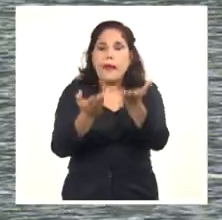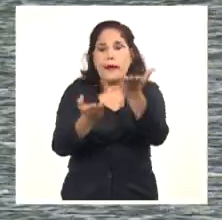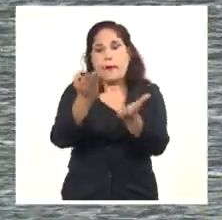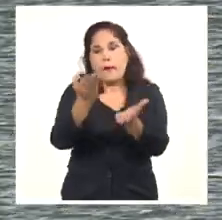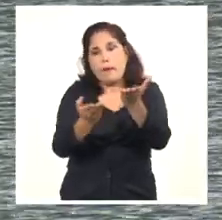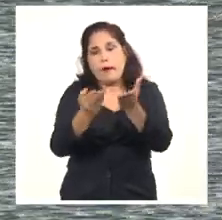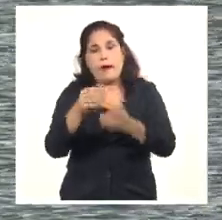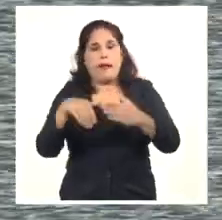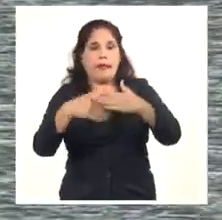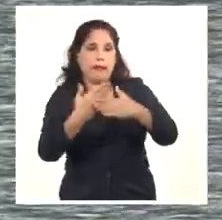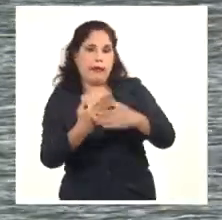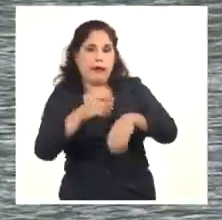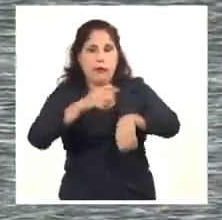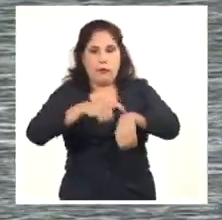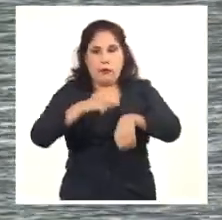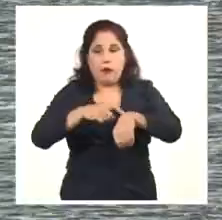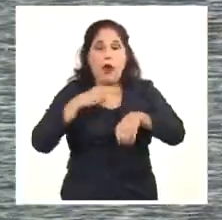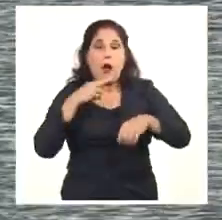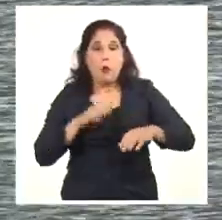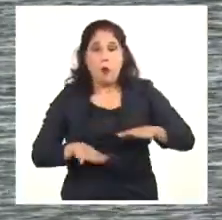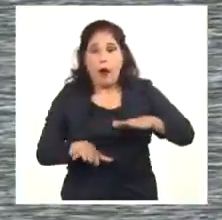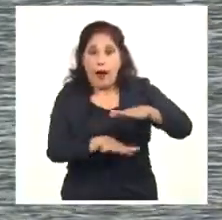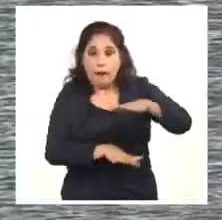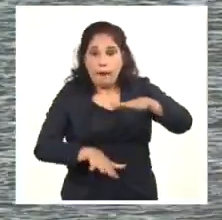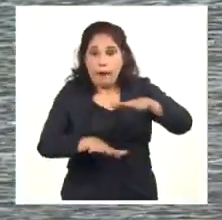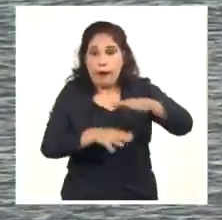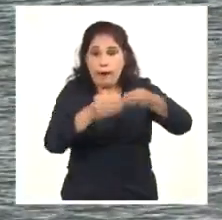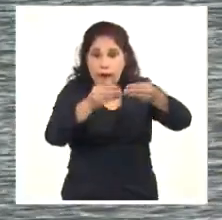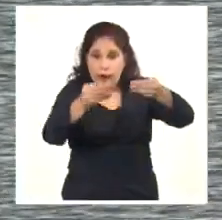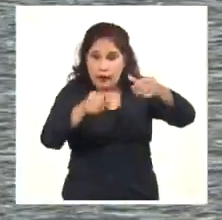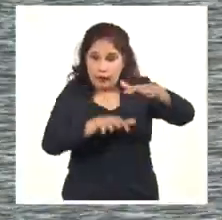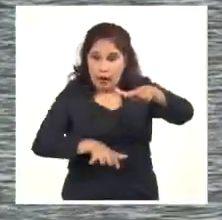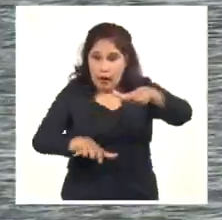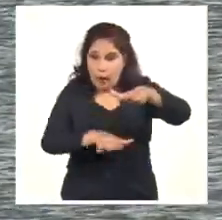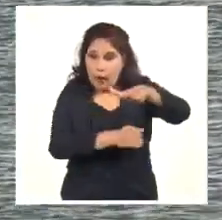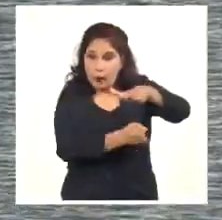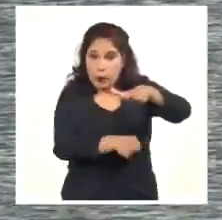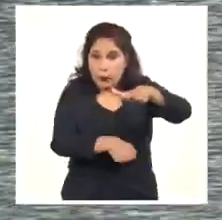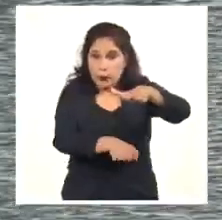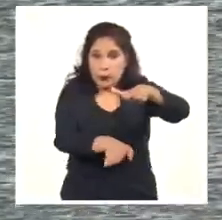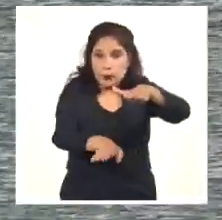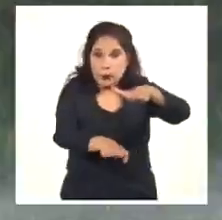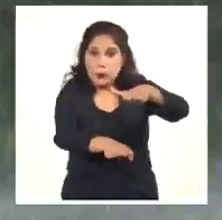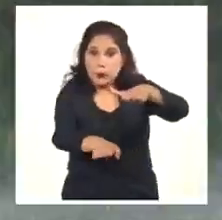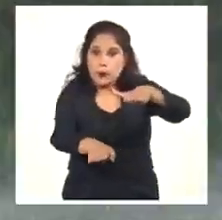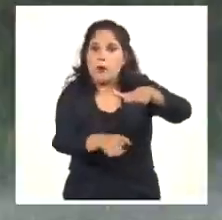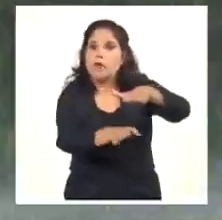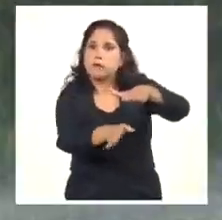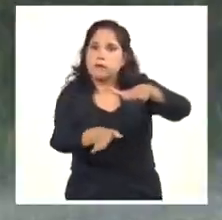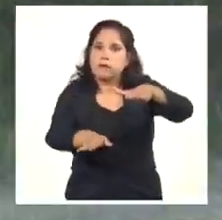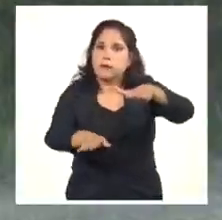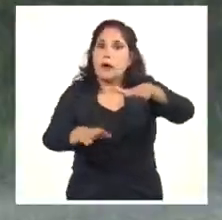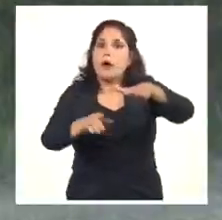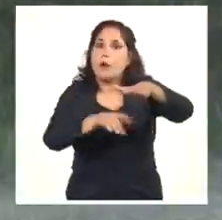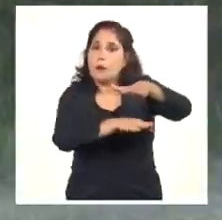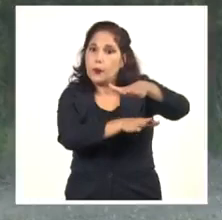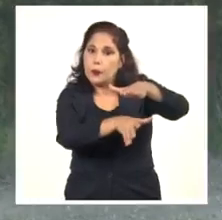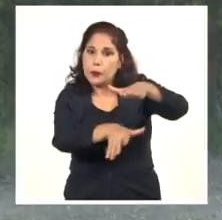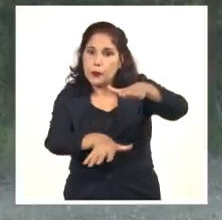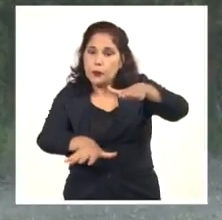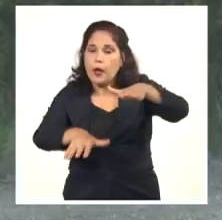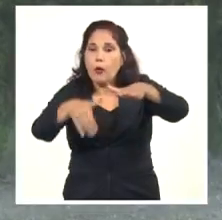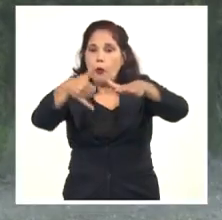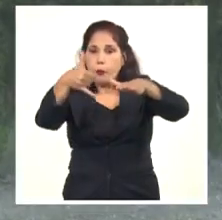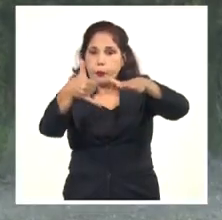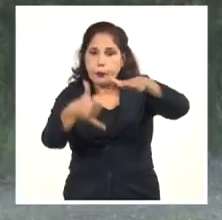días. En el caso del agua subterránea, se empieza a mover por debajo del suelo y empieza a moverse vertical, es decir, hacia el fondo, y después